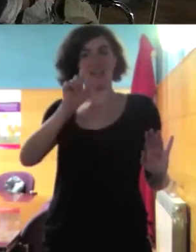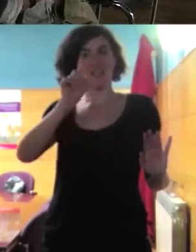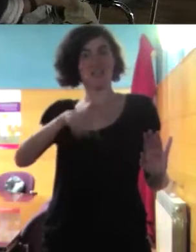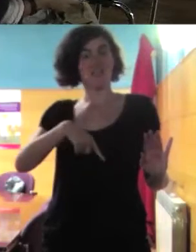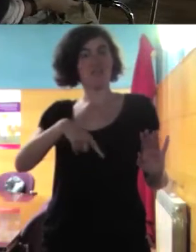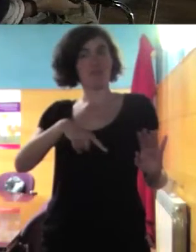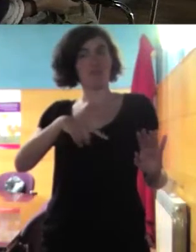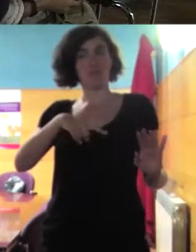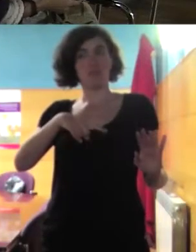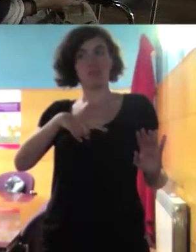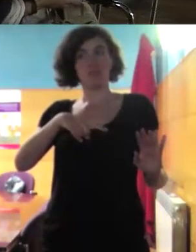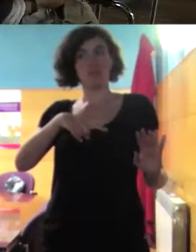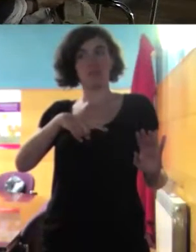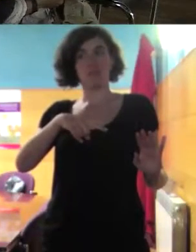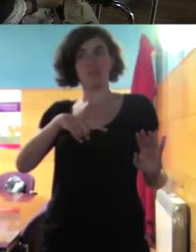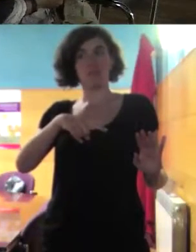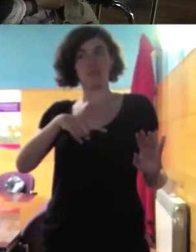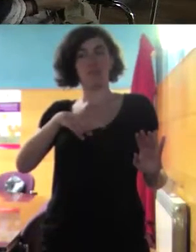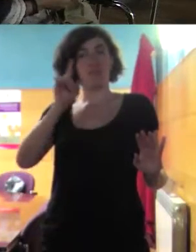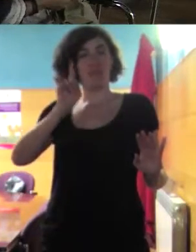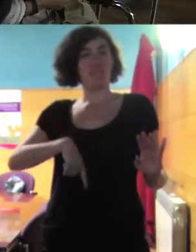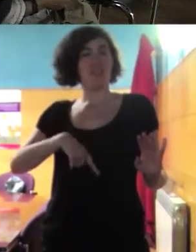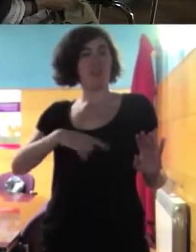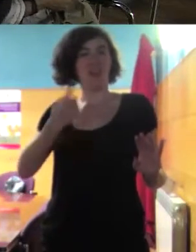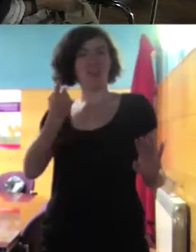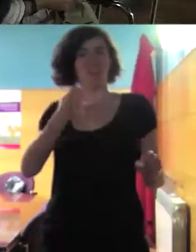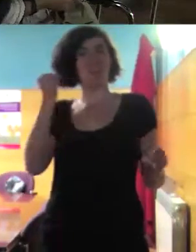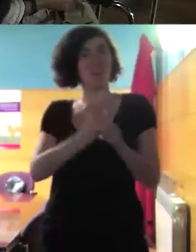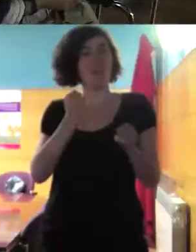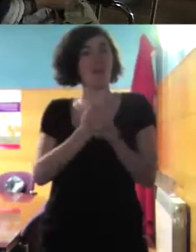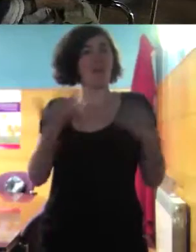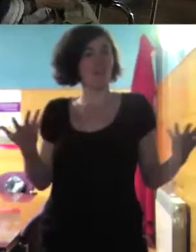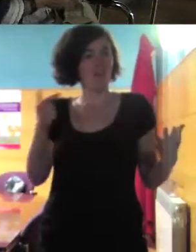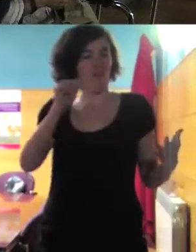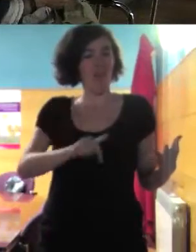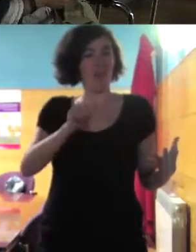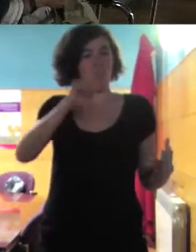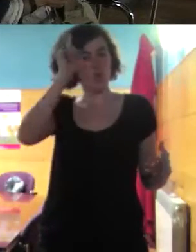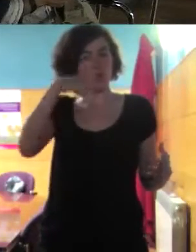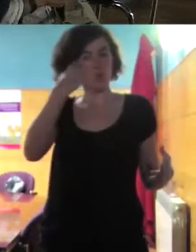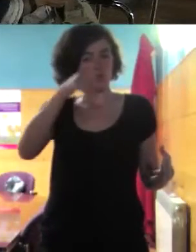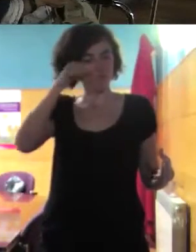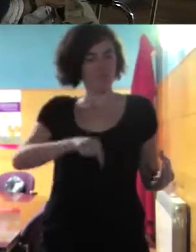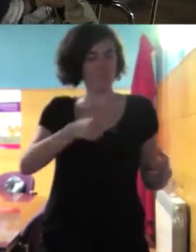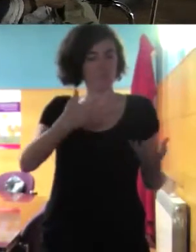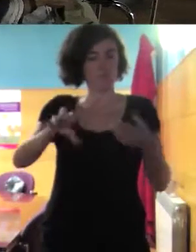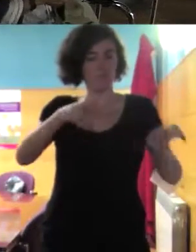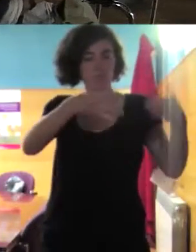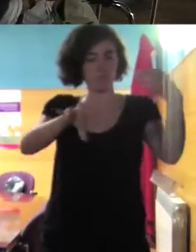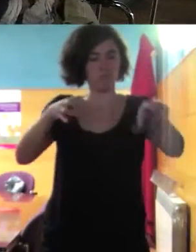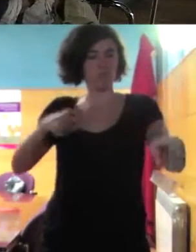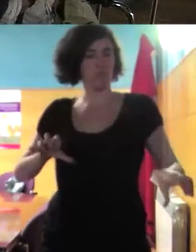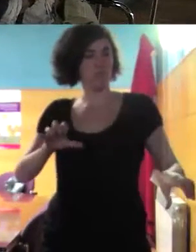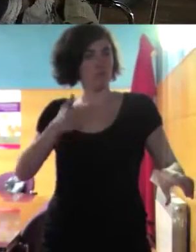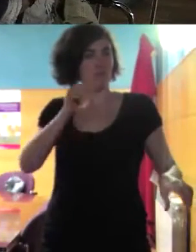esas actitudes intraculturales entre las subculturas me parece interesante por eso porque no es solo